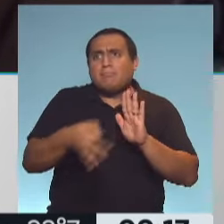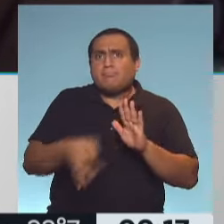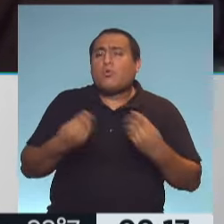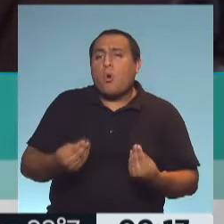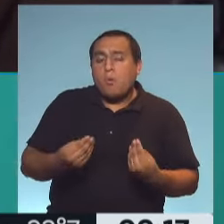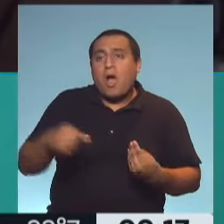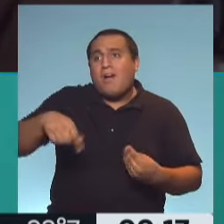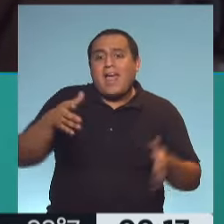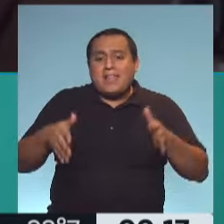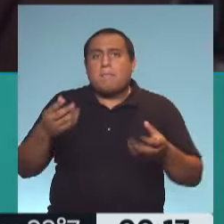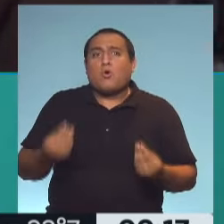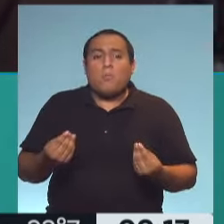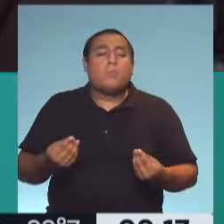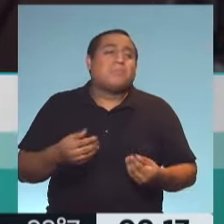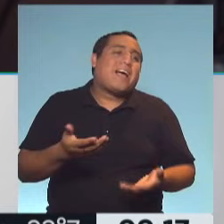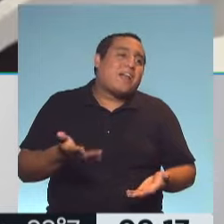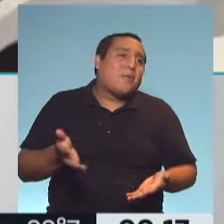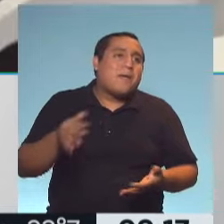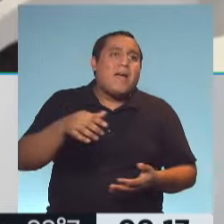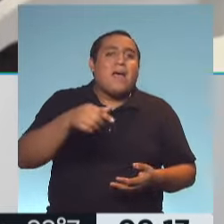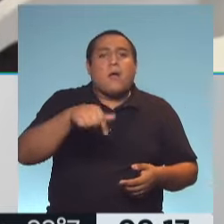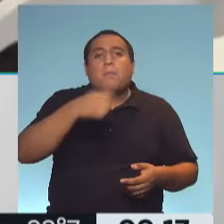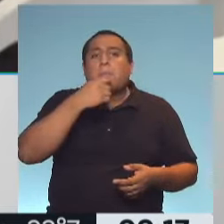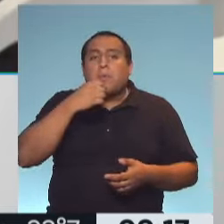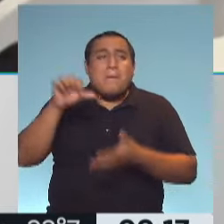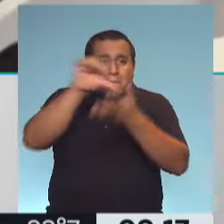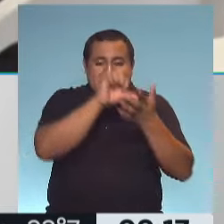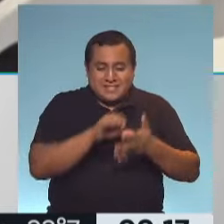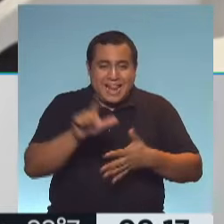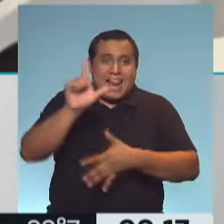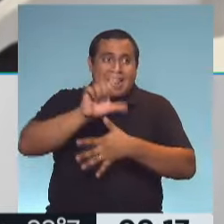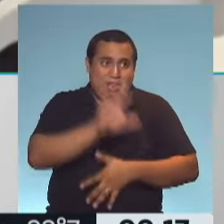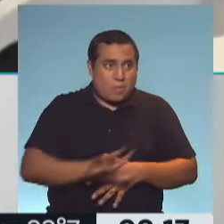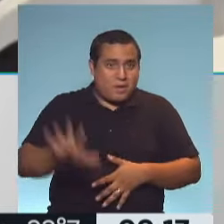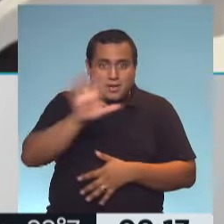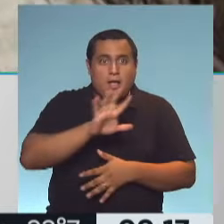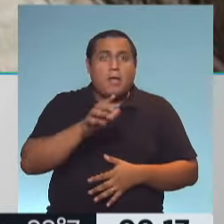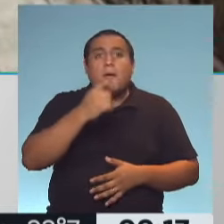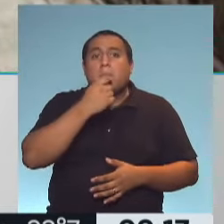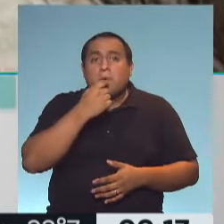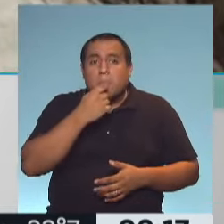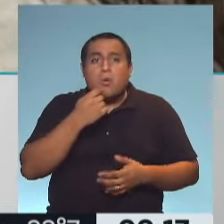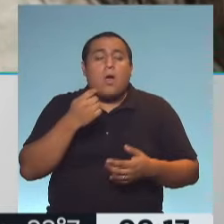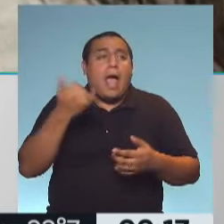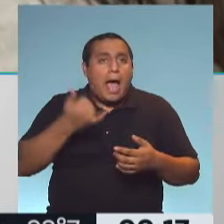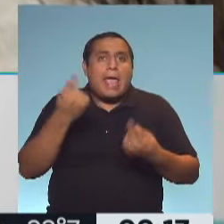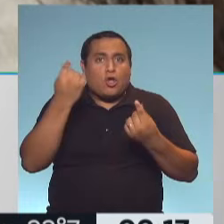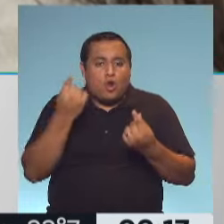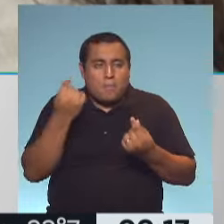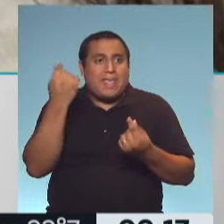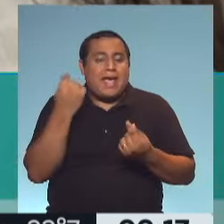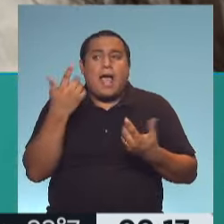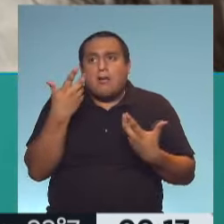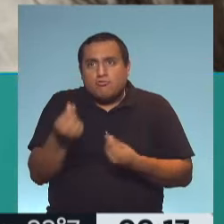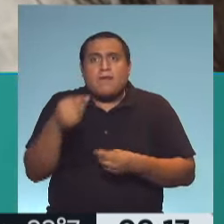Chile no es un país del primer mundo, como nos pasa a casi todos los países de Latinoamérica, donde haya un margen económico para muchas familias que están en una situación